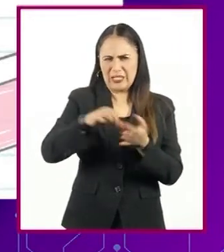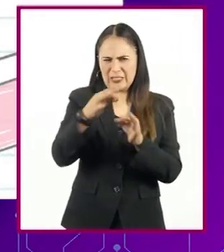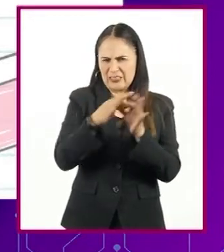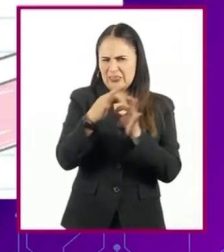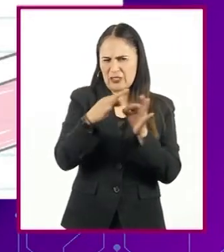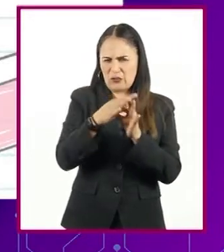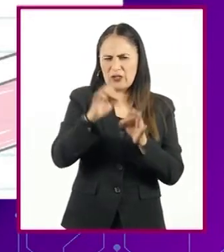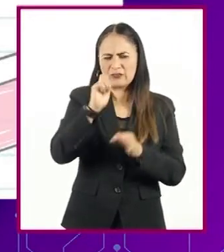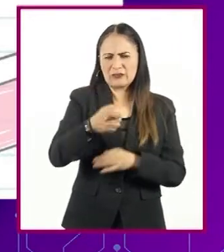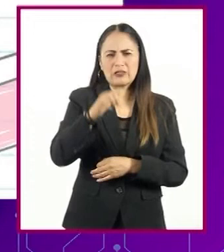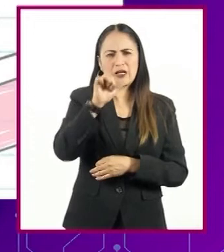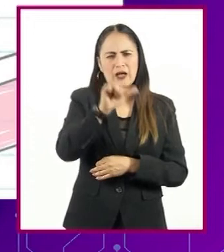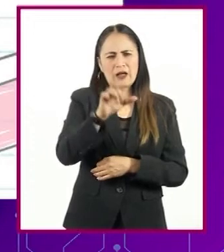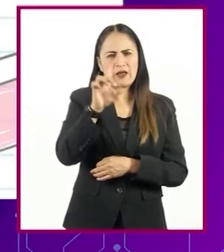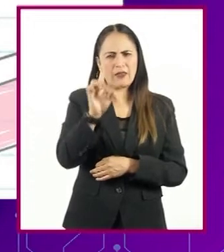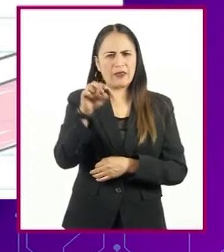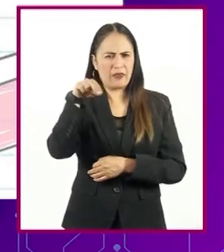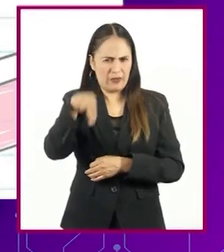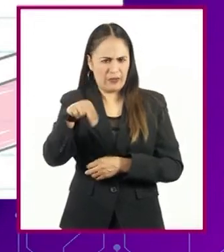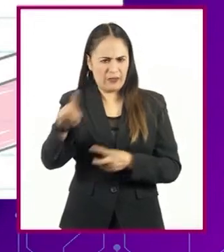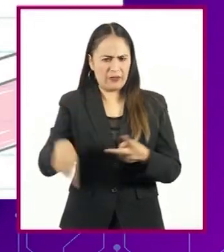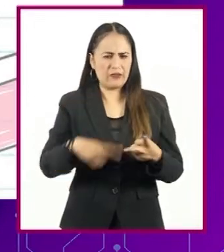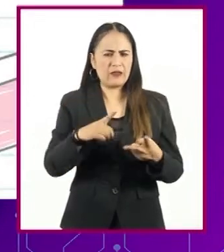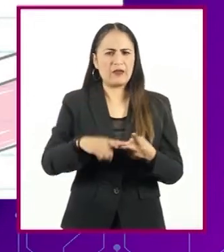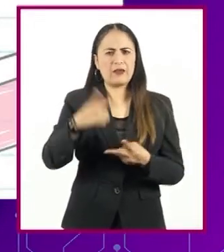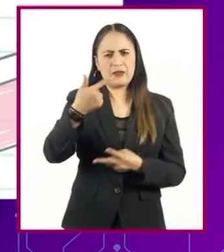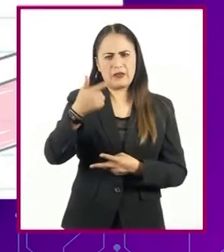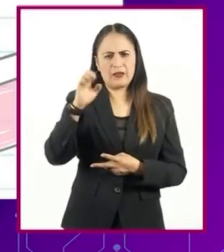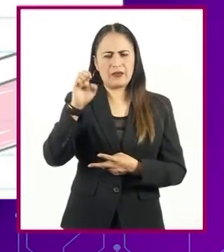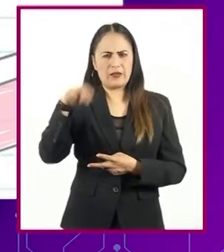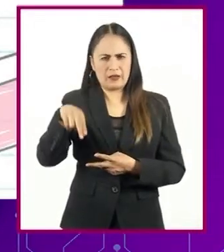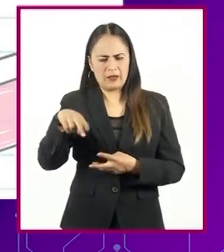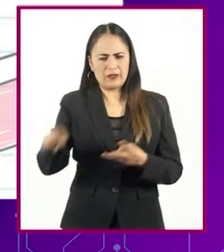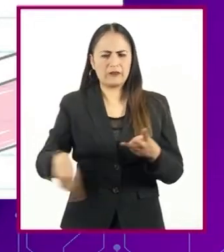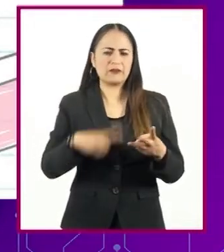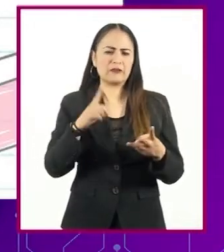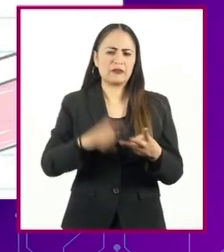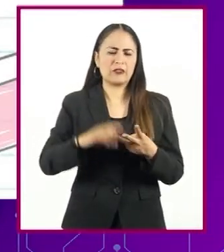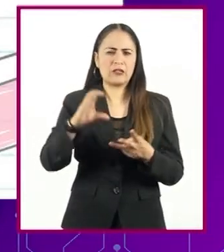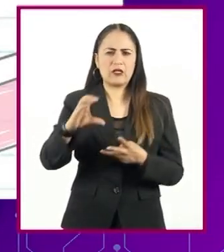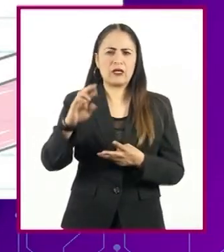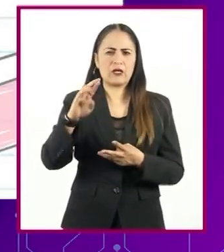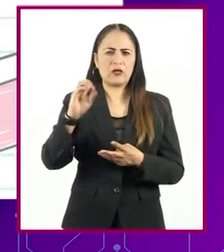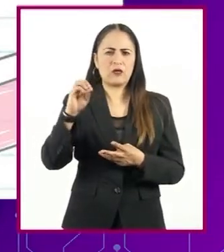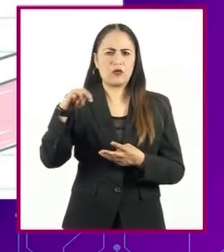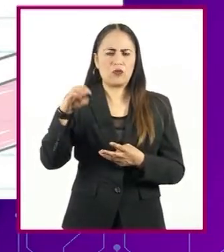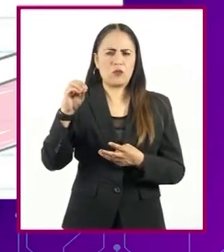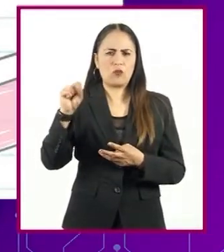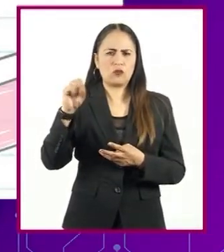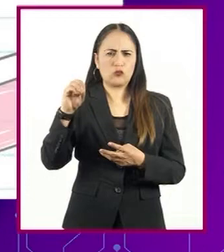A, ADN. Inciso B, gen. Inciso C, cromosoma.